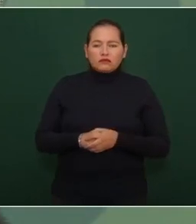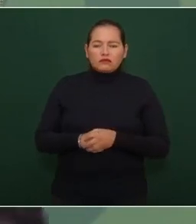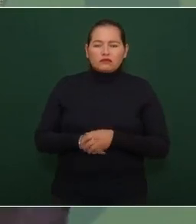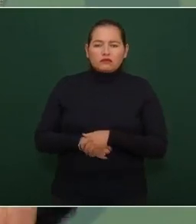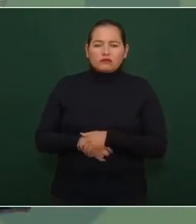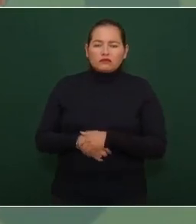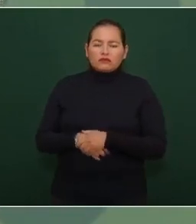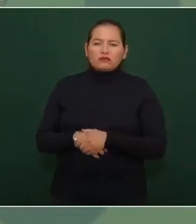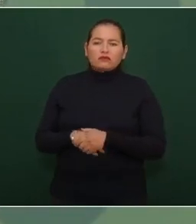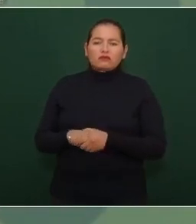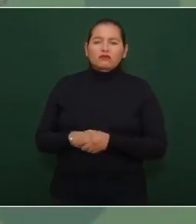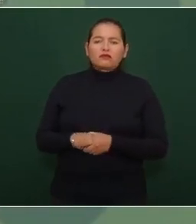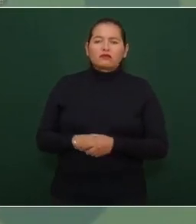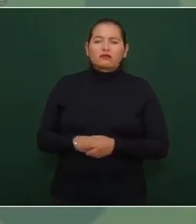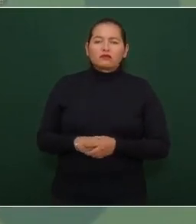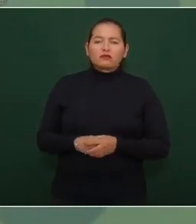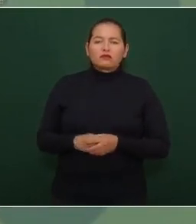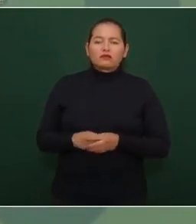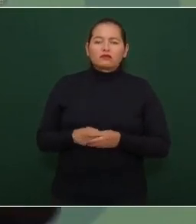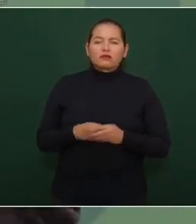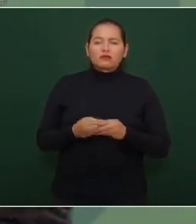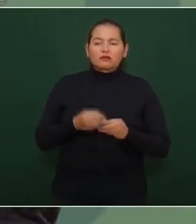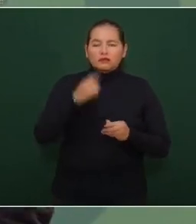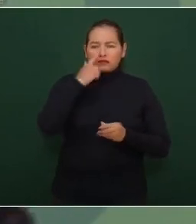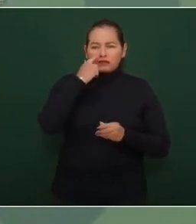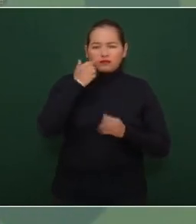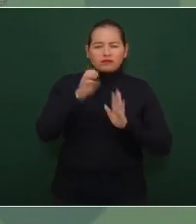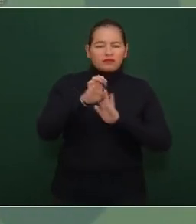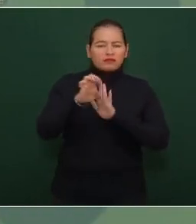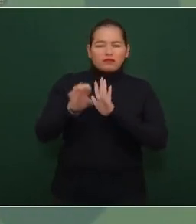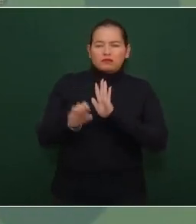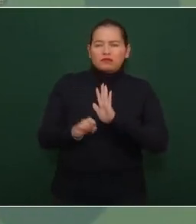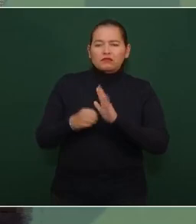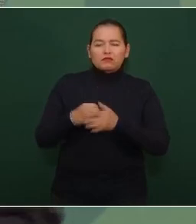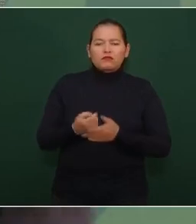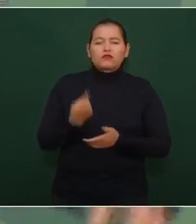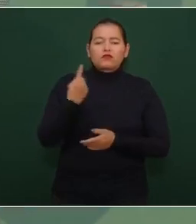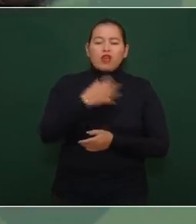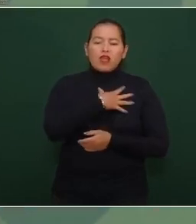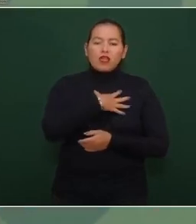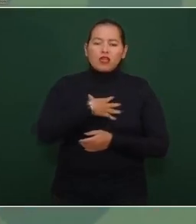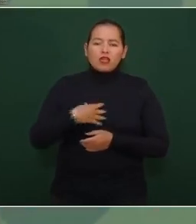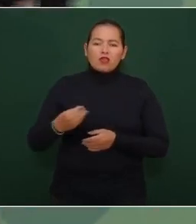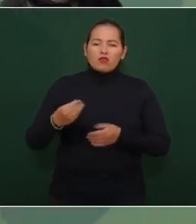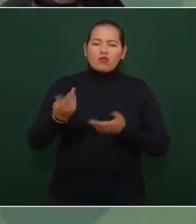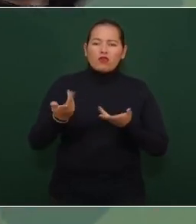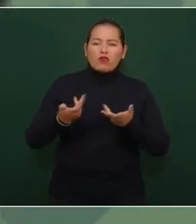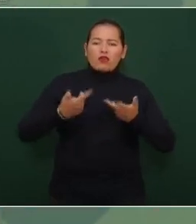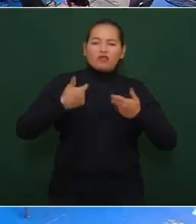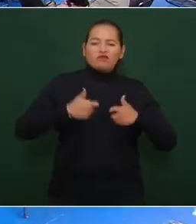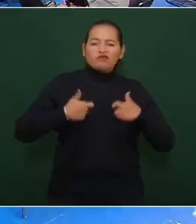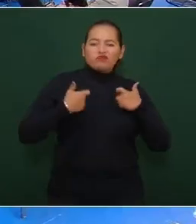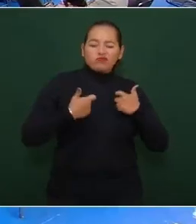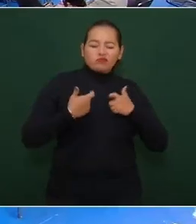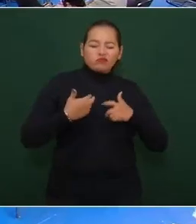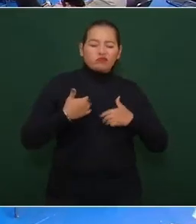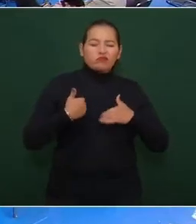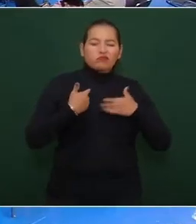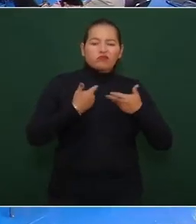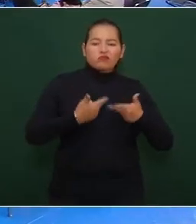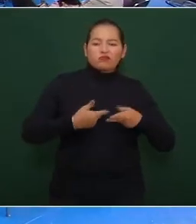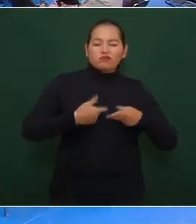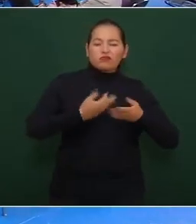un hijo de hacendado que todavía tiene terrenos